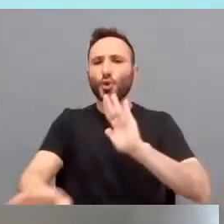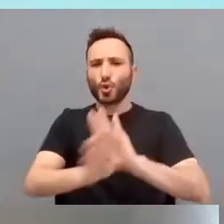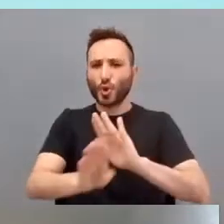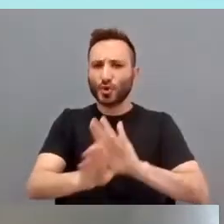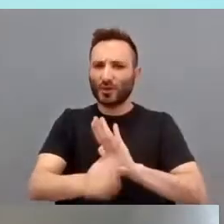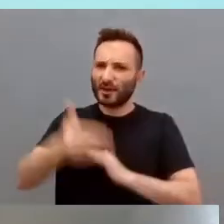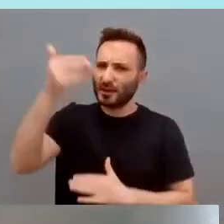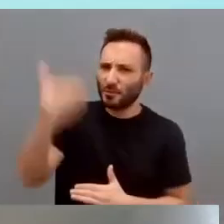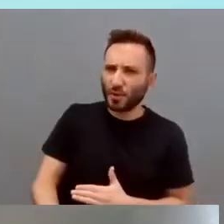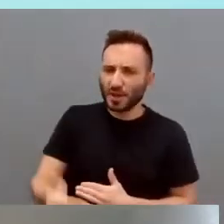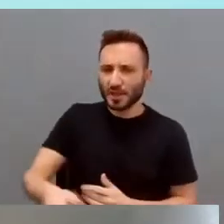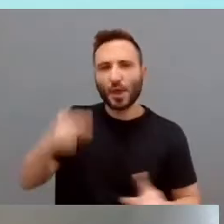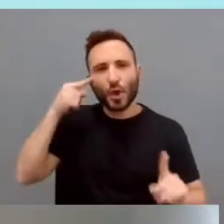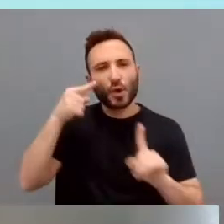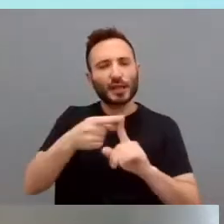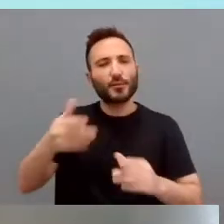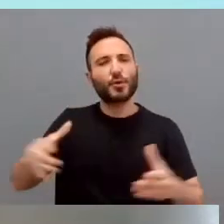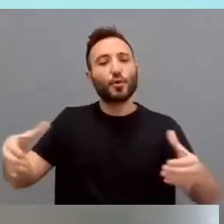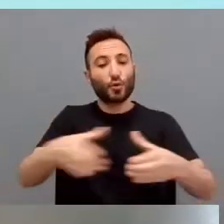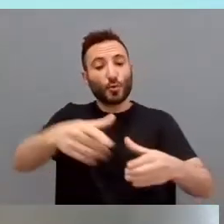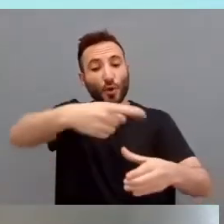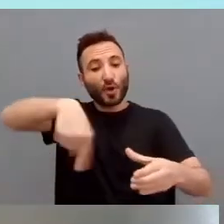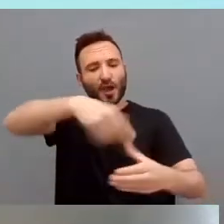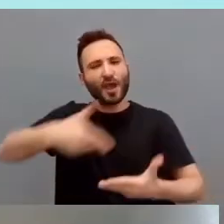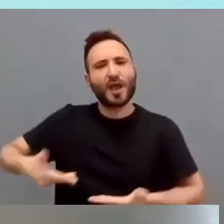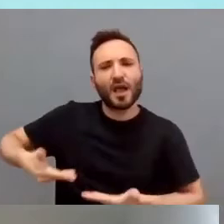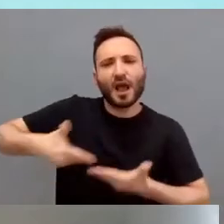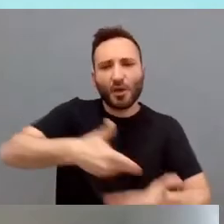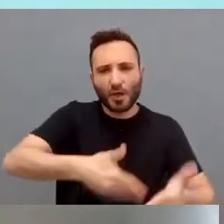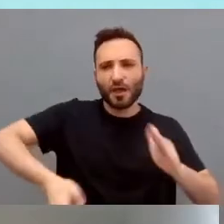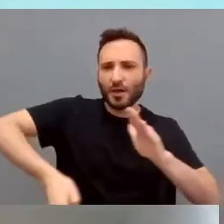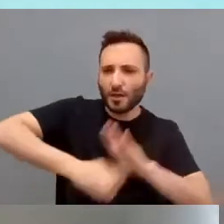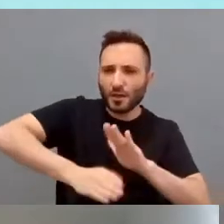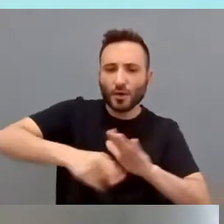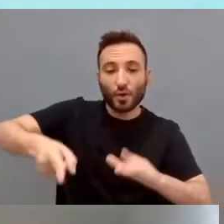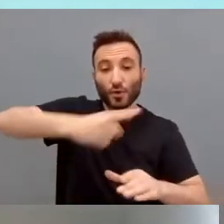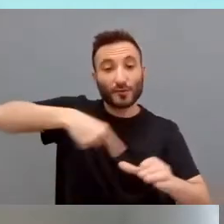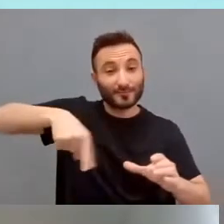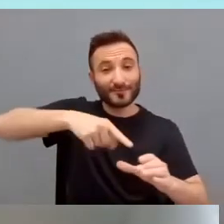seguir ayudándoles a seguir formándose.